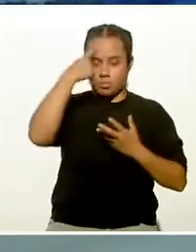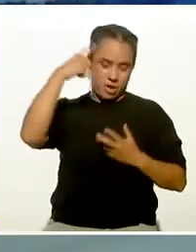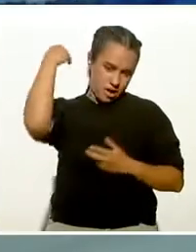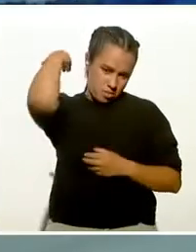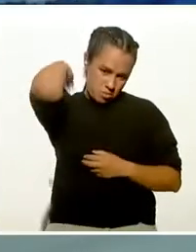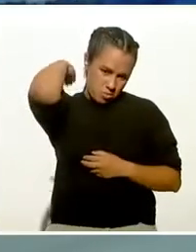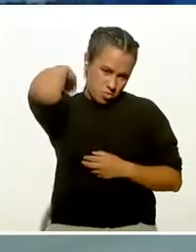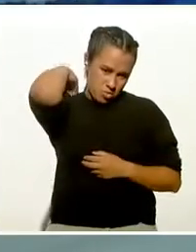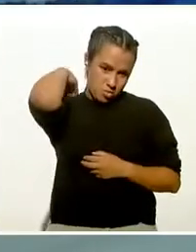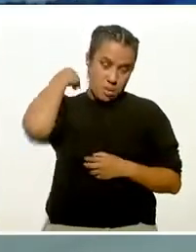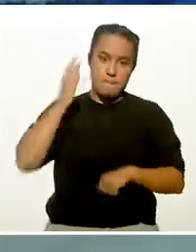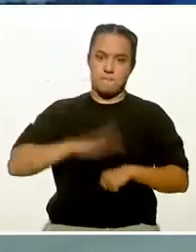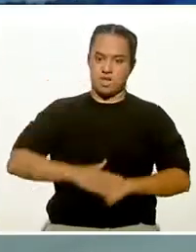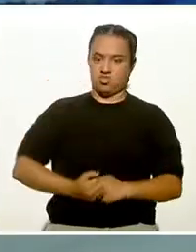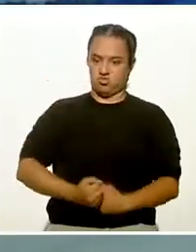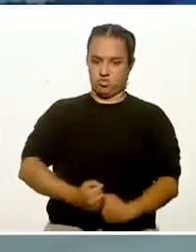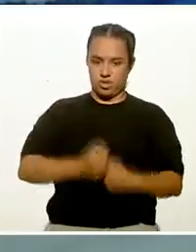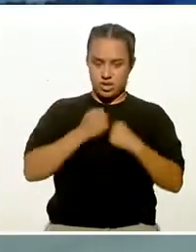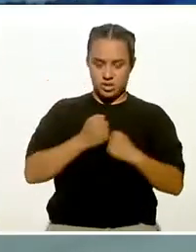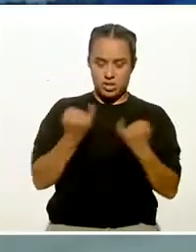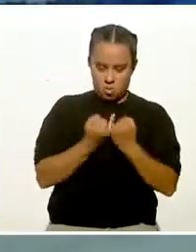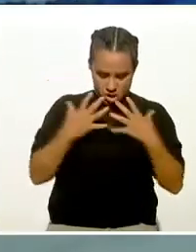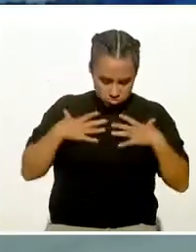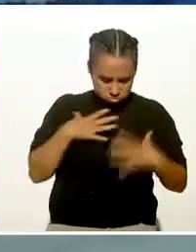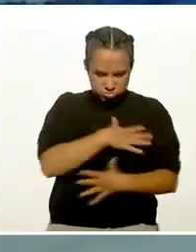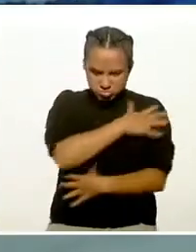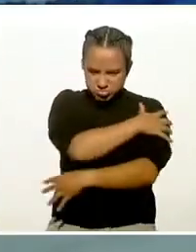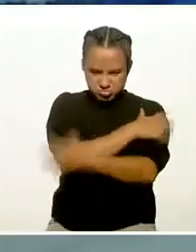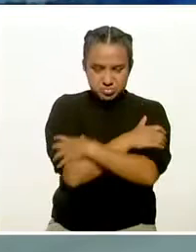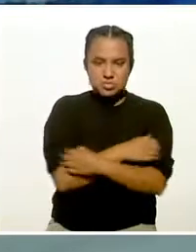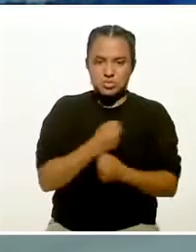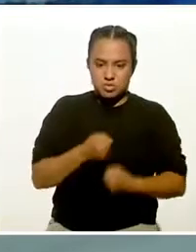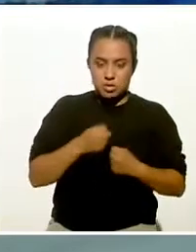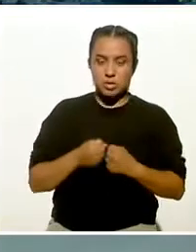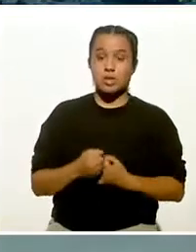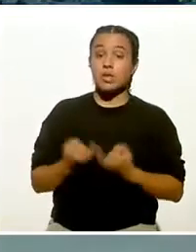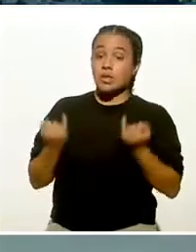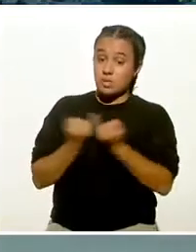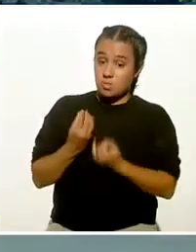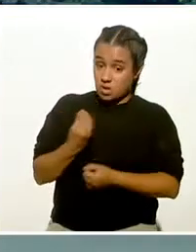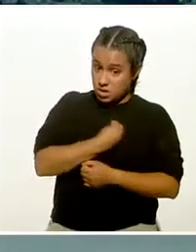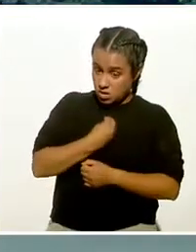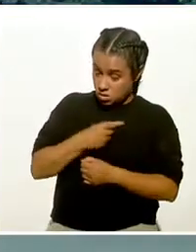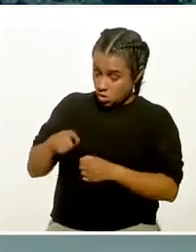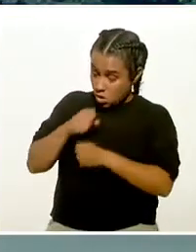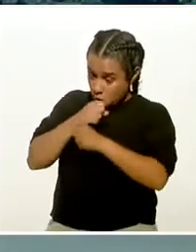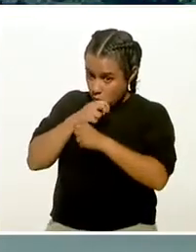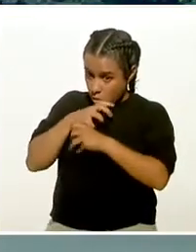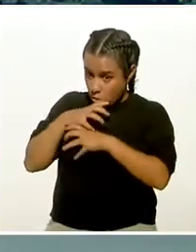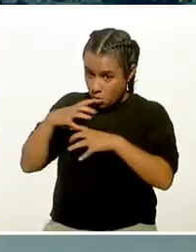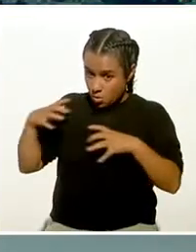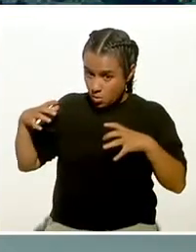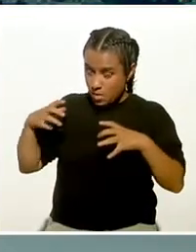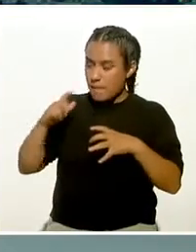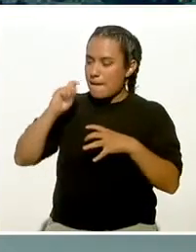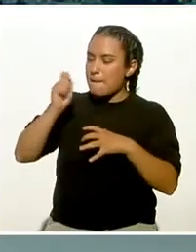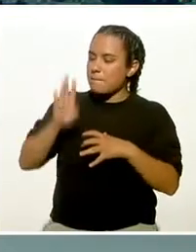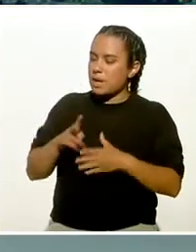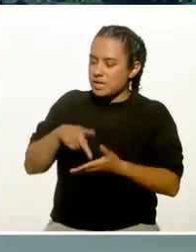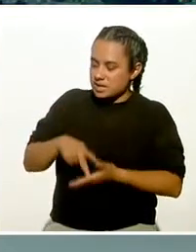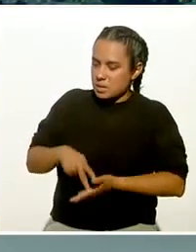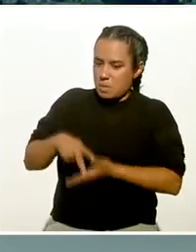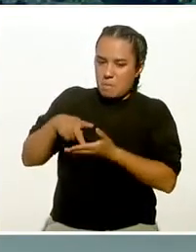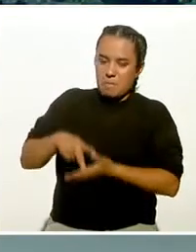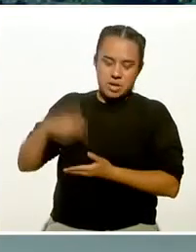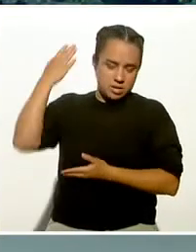se fortalezcan y los músculos se fortalezcan. Es decir, la resistencia que ofrece el globo es como una pesa para nuestro sistema